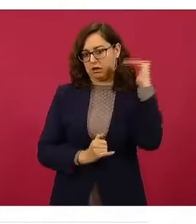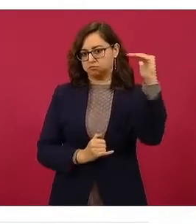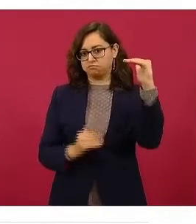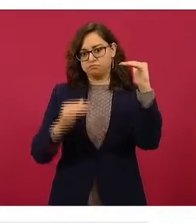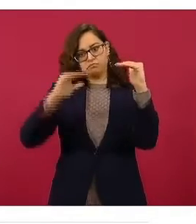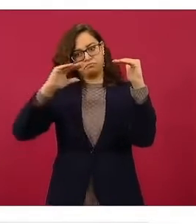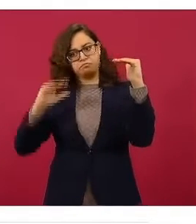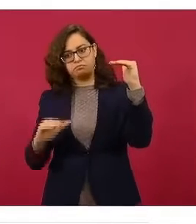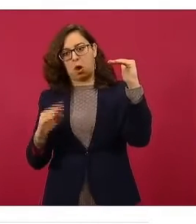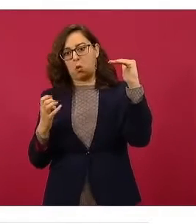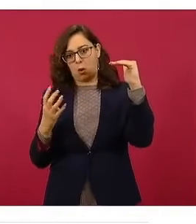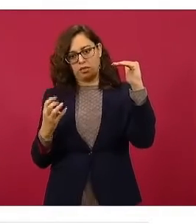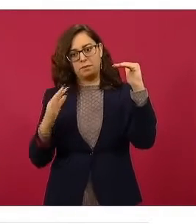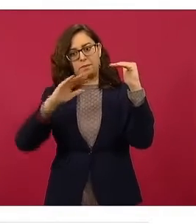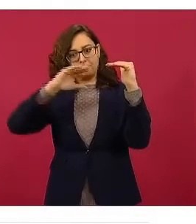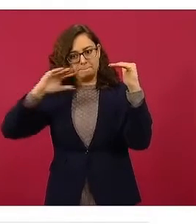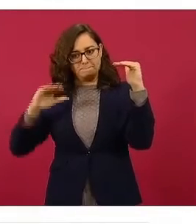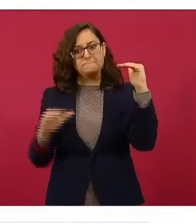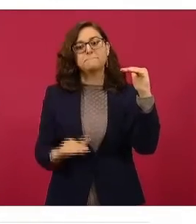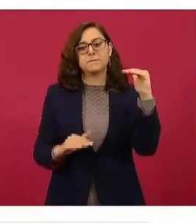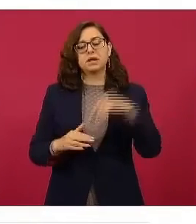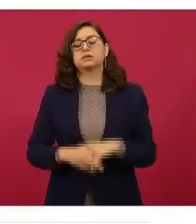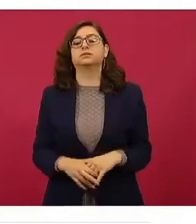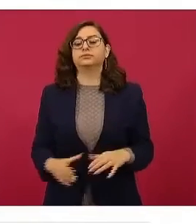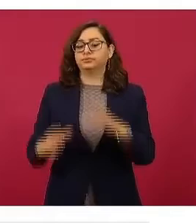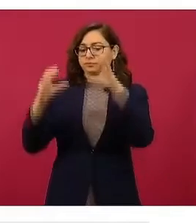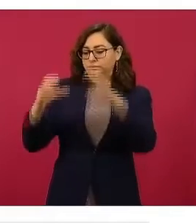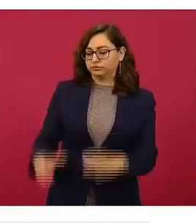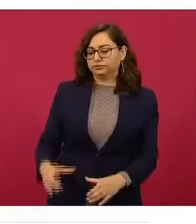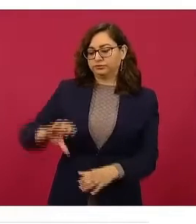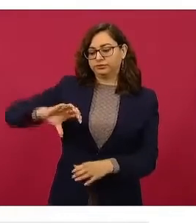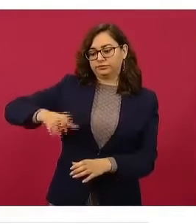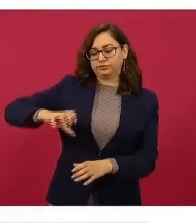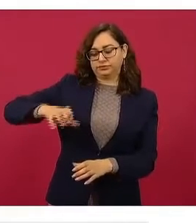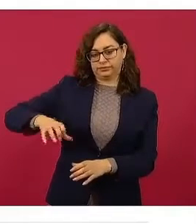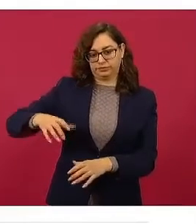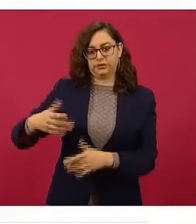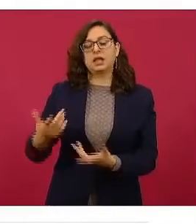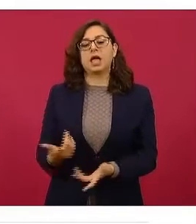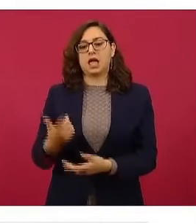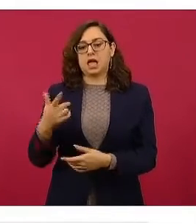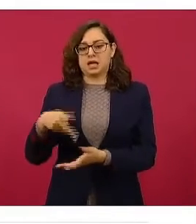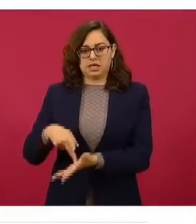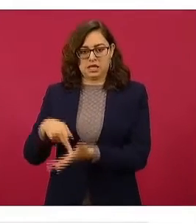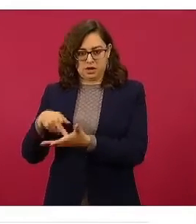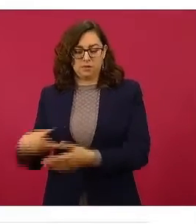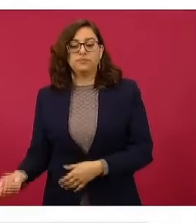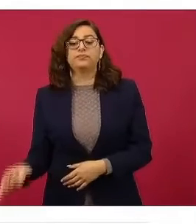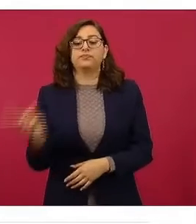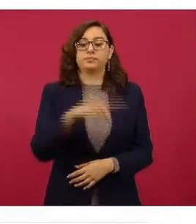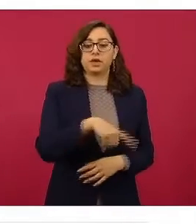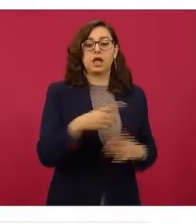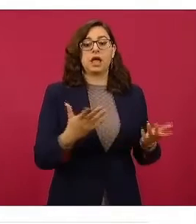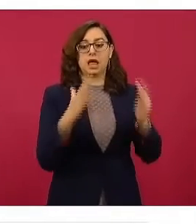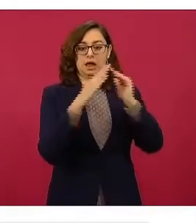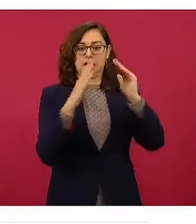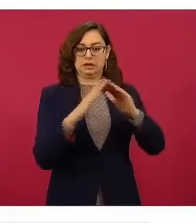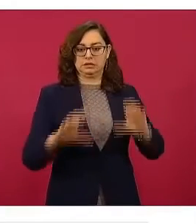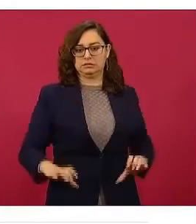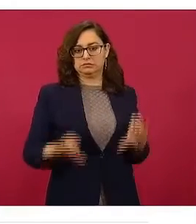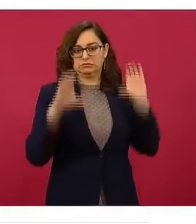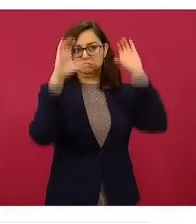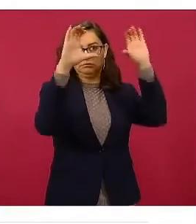En el caso de gas en tanque estacionario que se vende por litros, el litro el promedio 11 pesos con 54